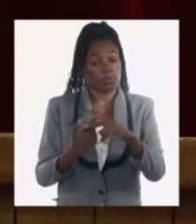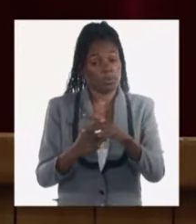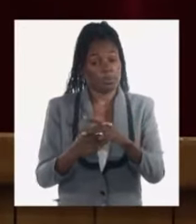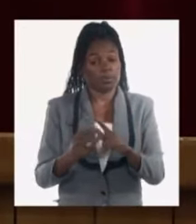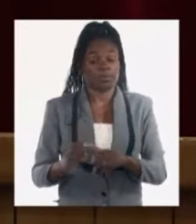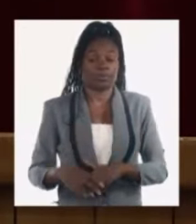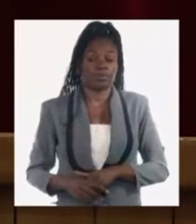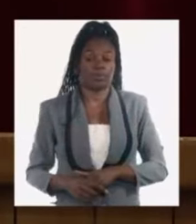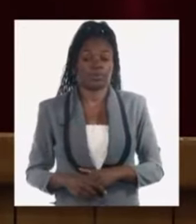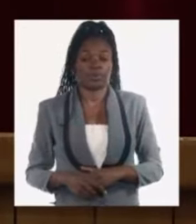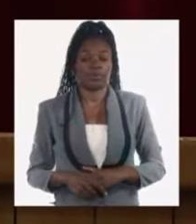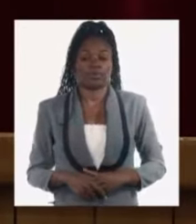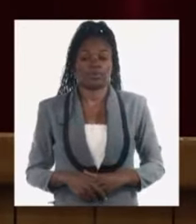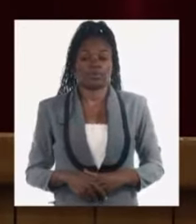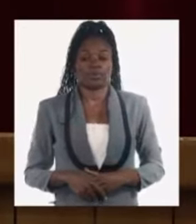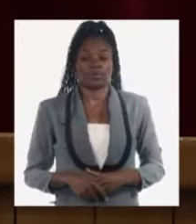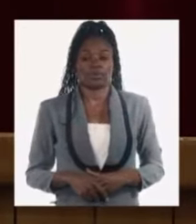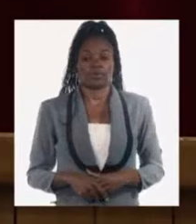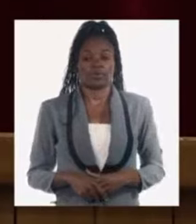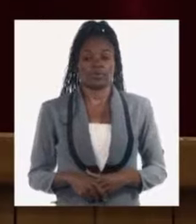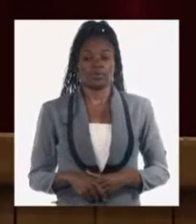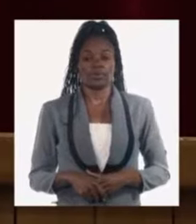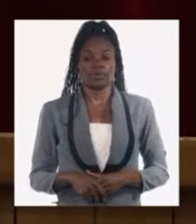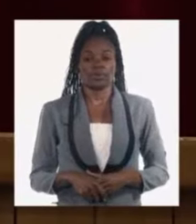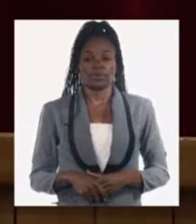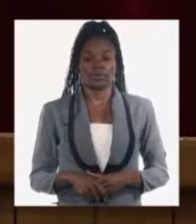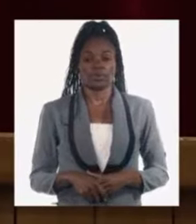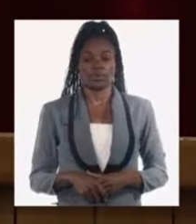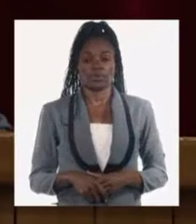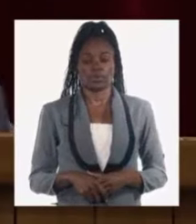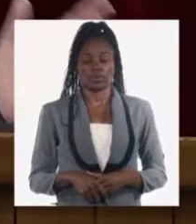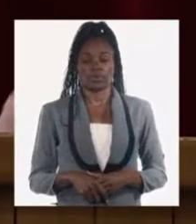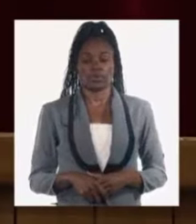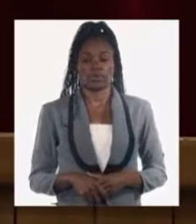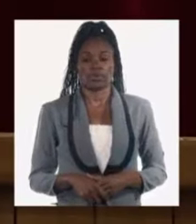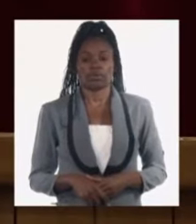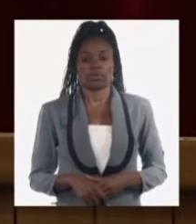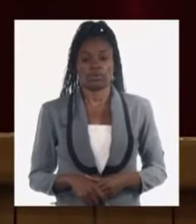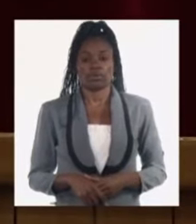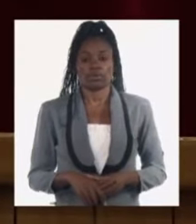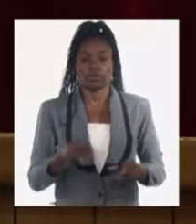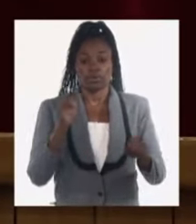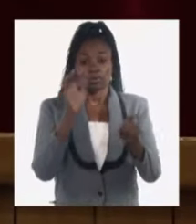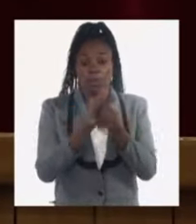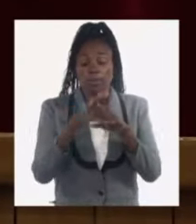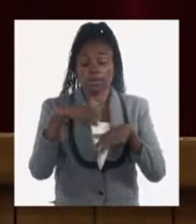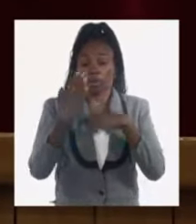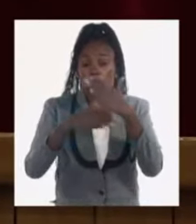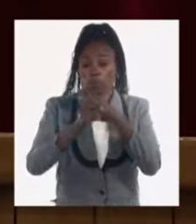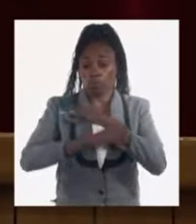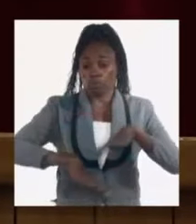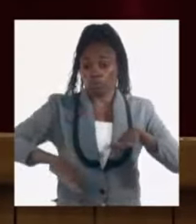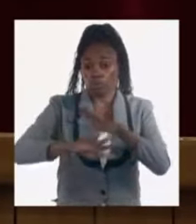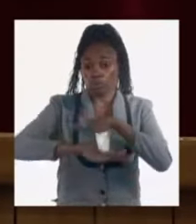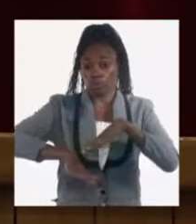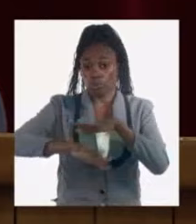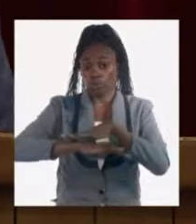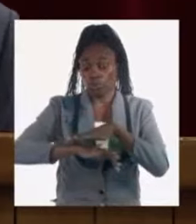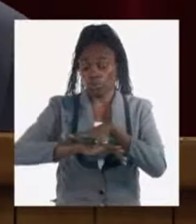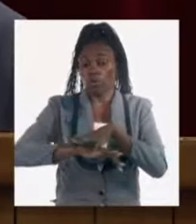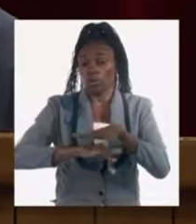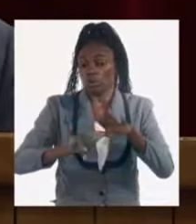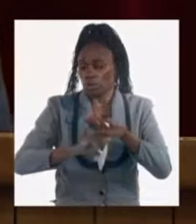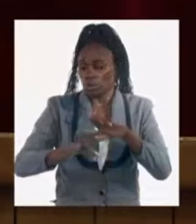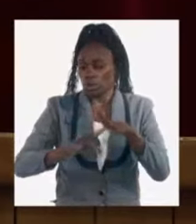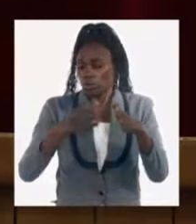y que están presentes en la economía y aparece un fenómeno que por supuesto no teníamos años anteriores y con el cual hay que empezar a lidiar también estamos ya